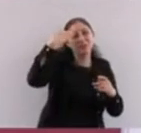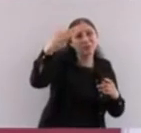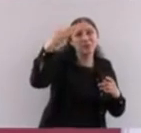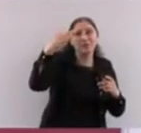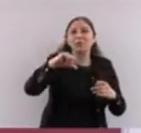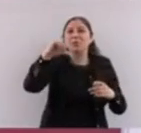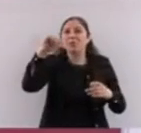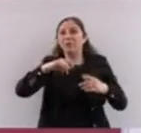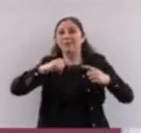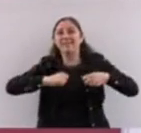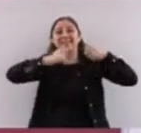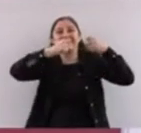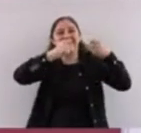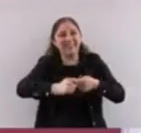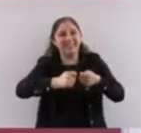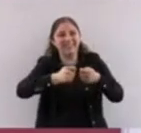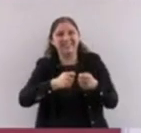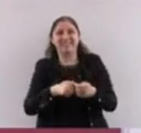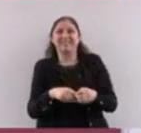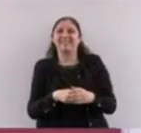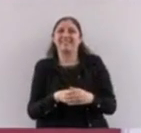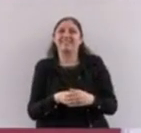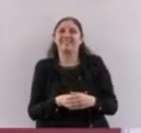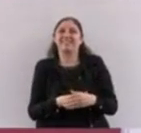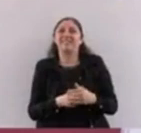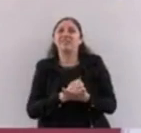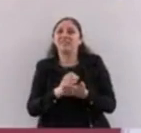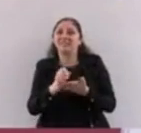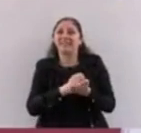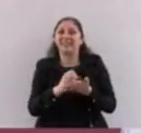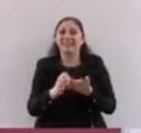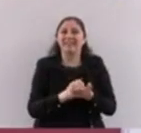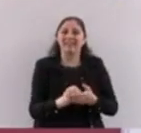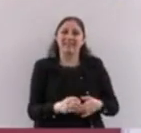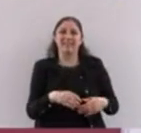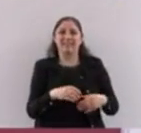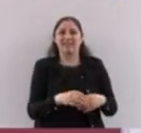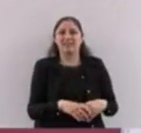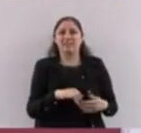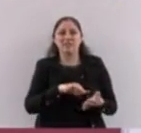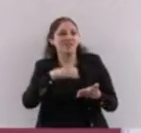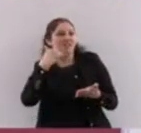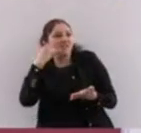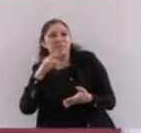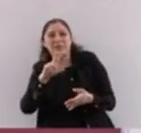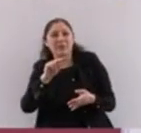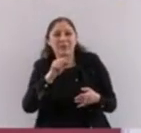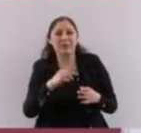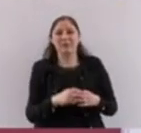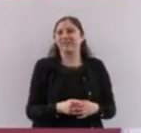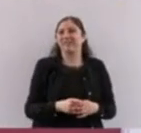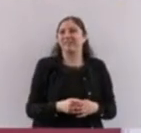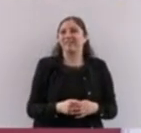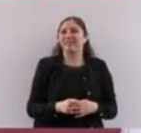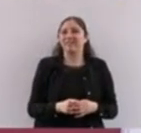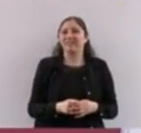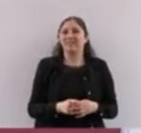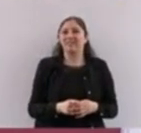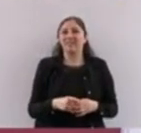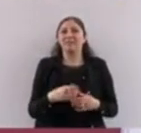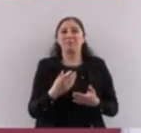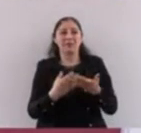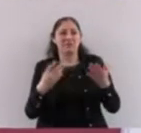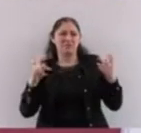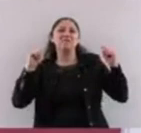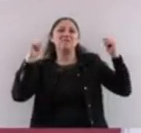Verán que hoy les entregamos su tarjeta, ya no los volvemos a llamar, o a lo mejor los invitamos, pero para algún festival o algo así, para también